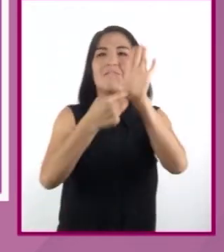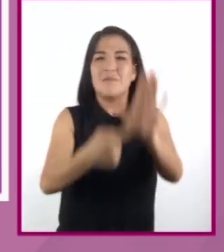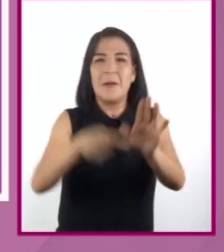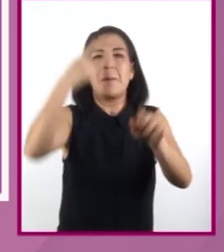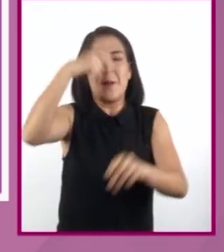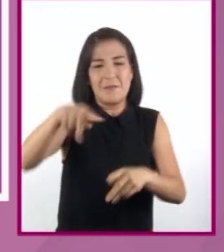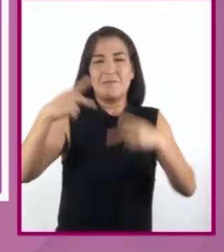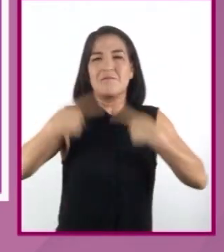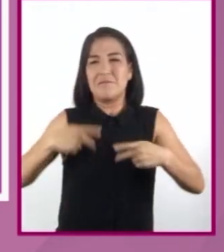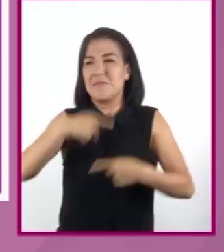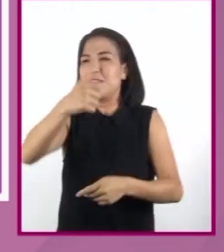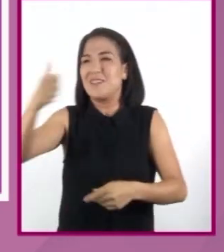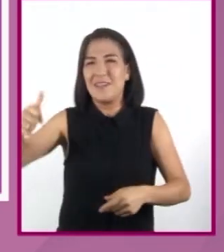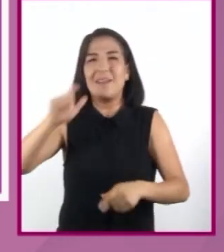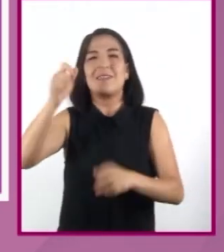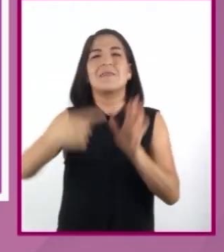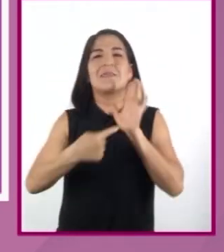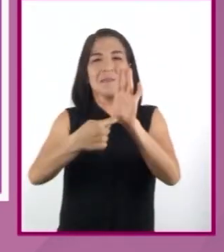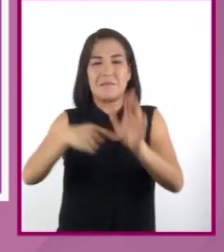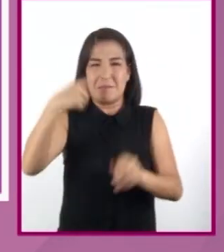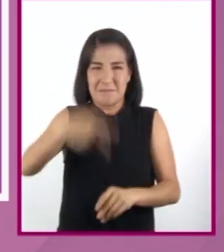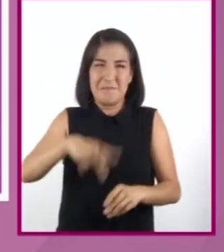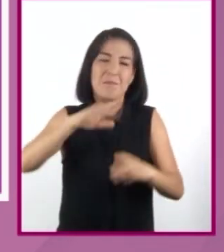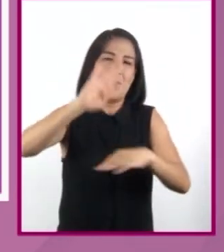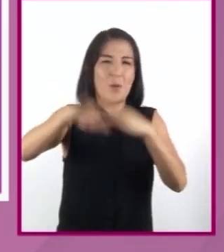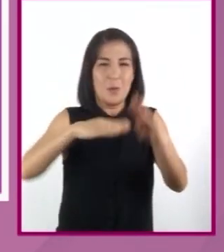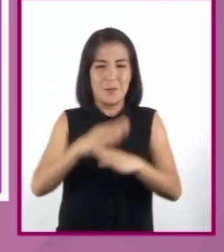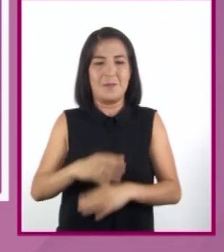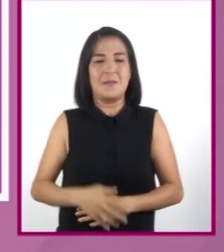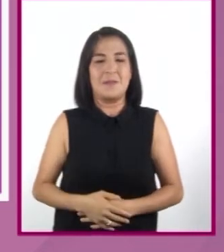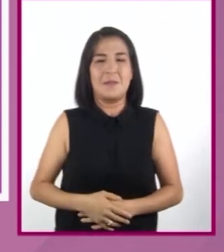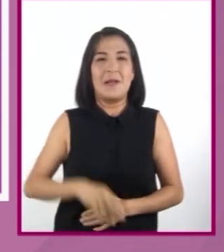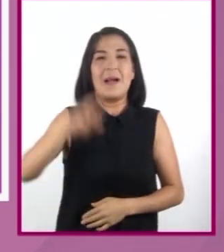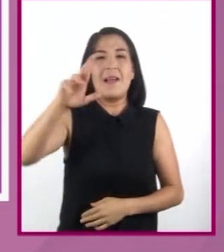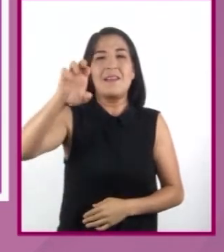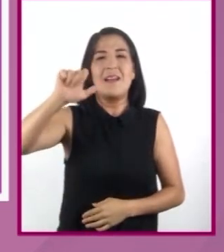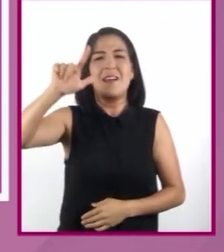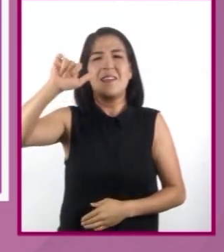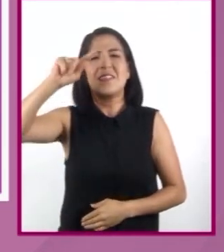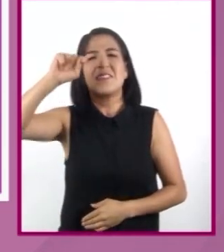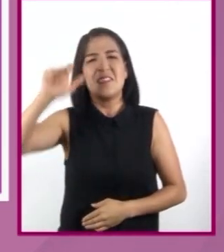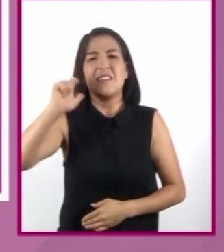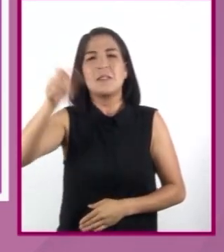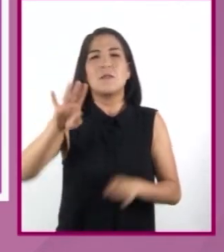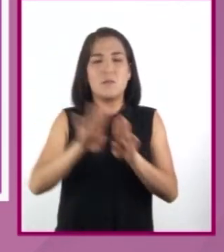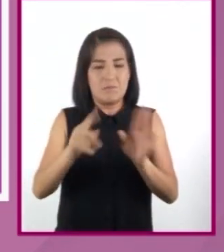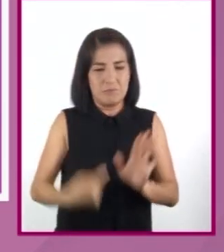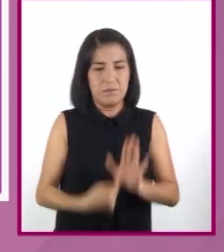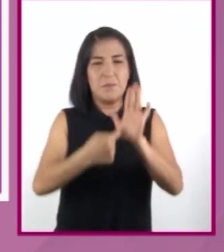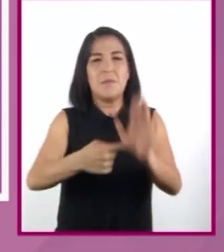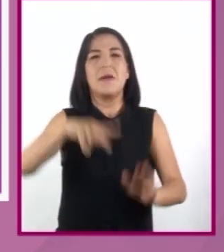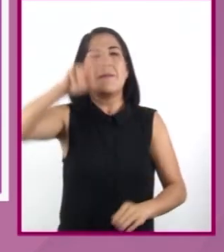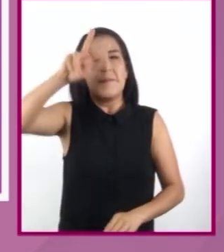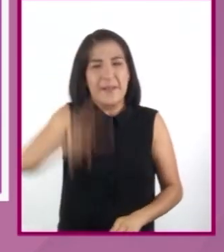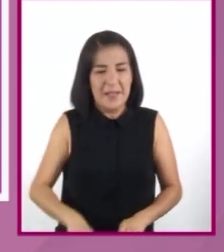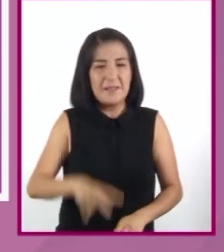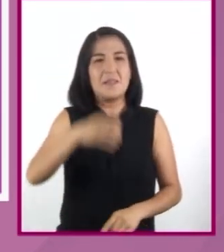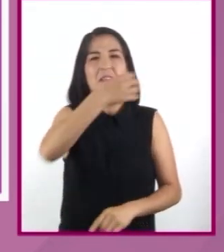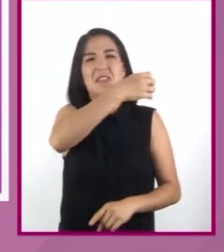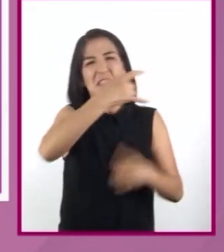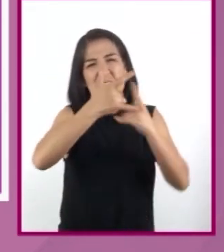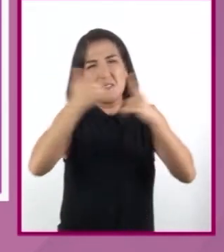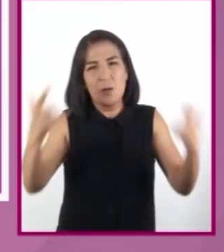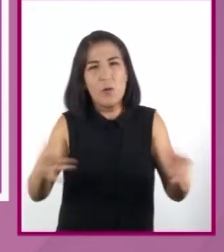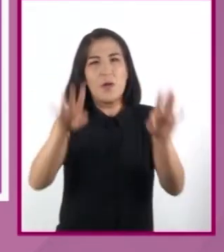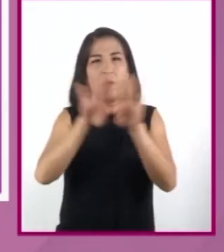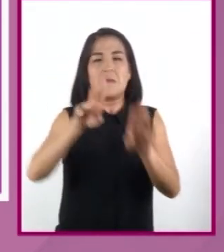determinadas épocas. Realista Relatan historias reflejo de la realidad. Los personajes y